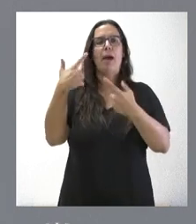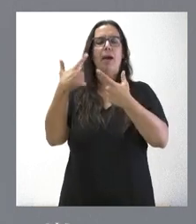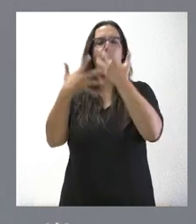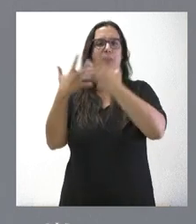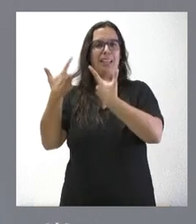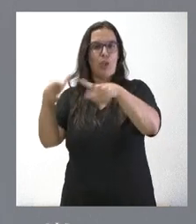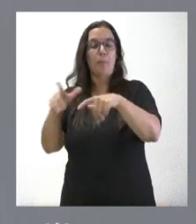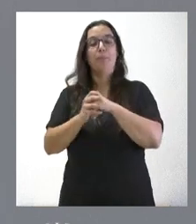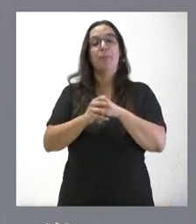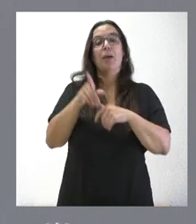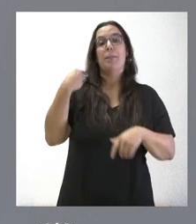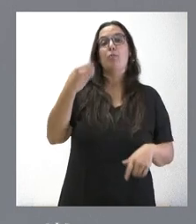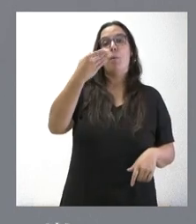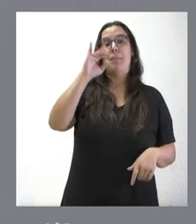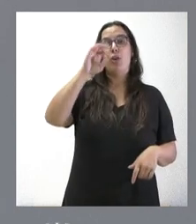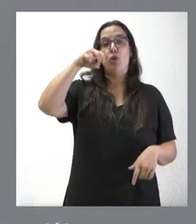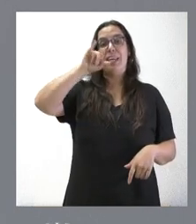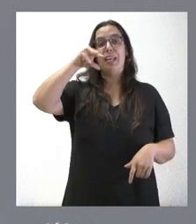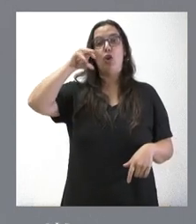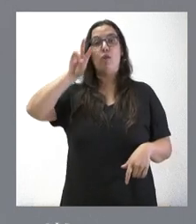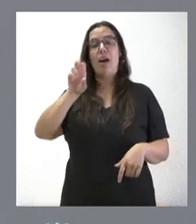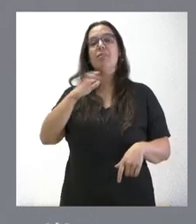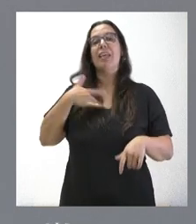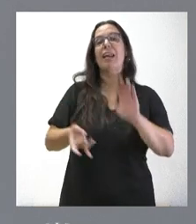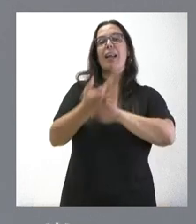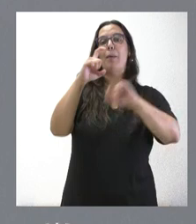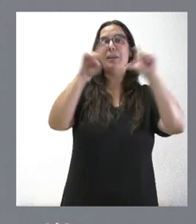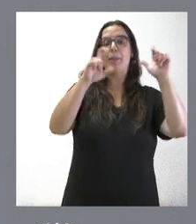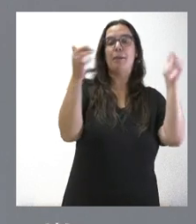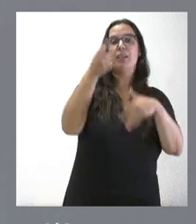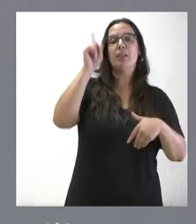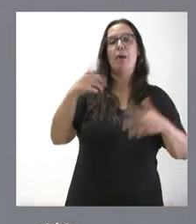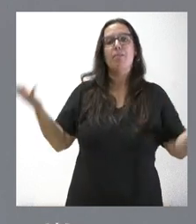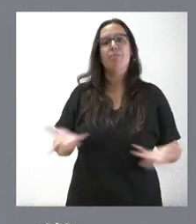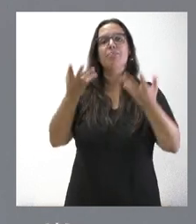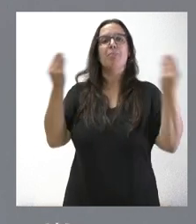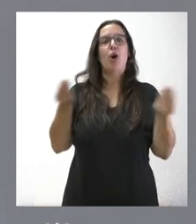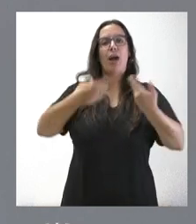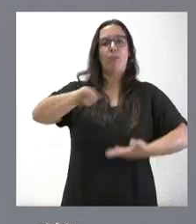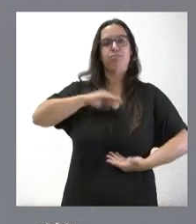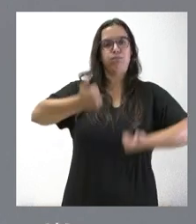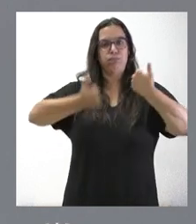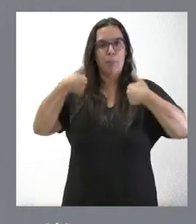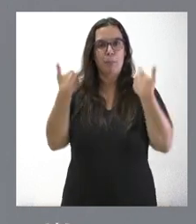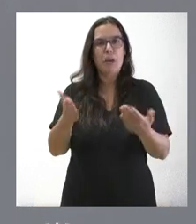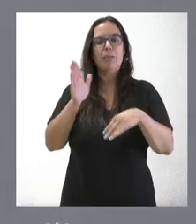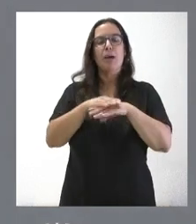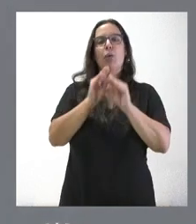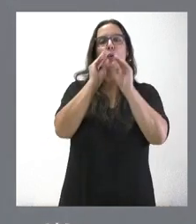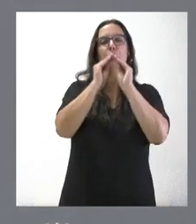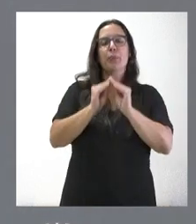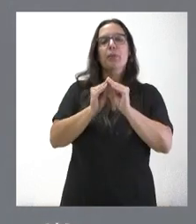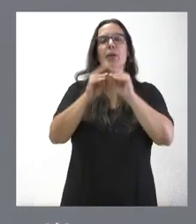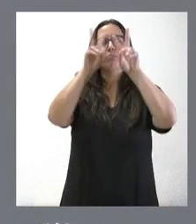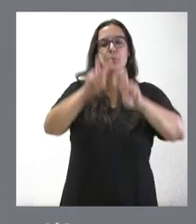Bioinnova tiene como objetivo la creación de micropymes y la mejora de la competitividad a través de la transferencia tecnológica y el desarrollo de acciones de incubación, el